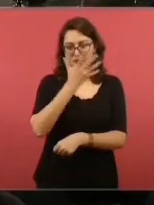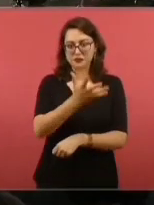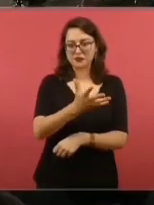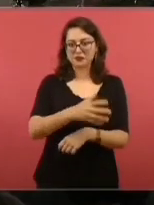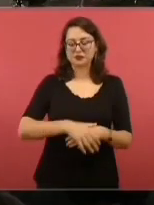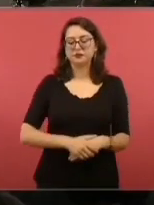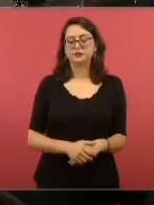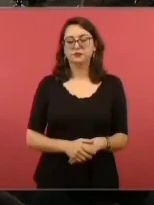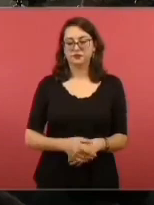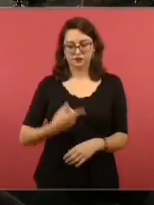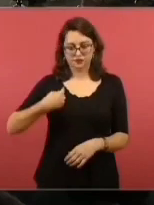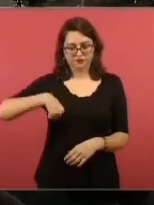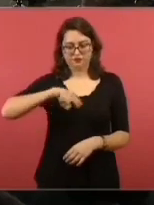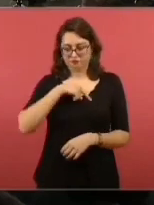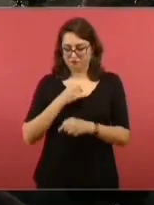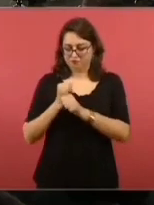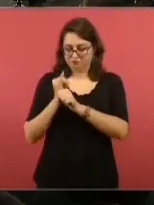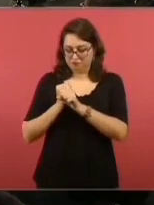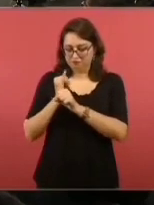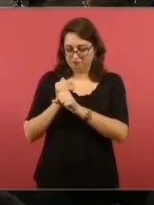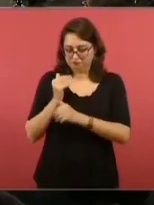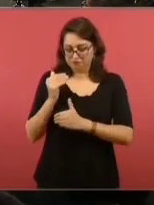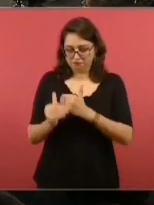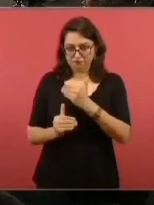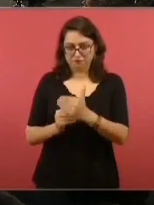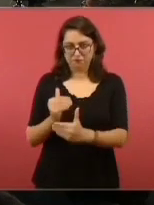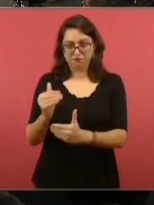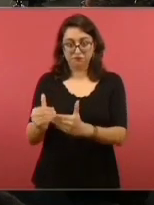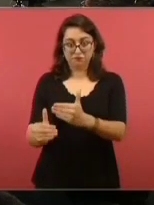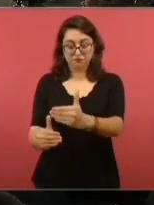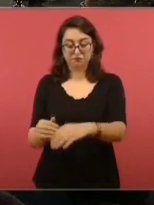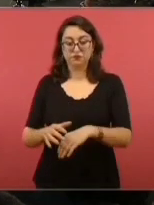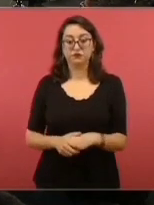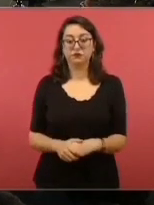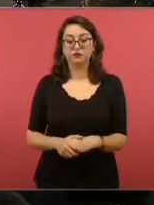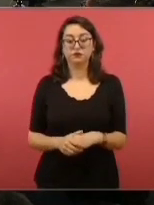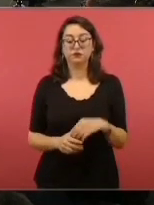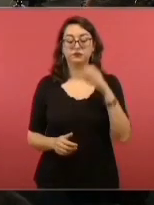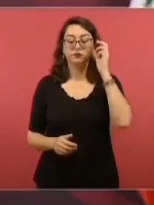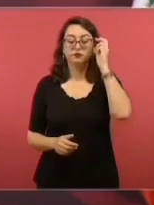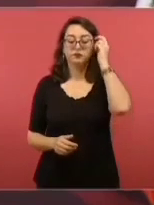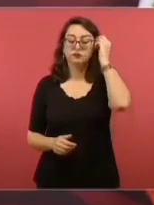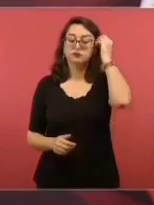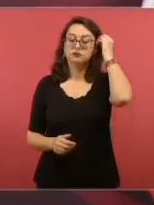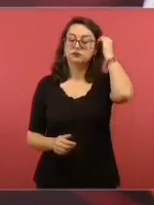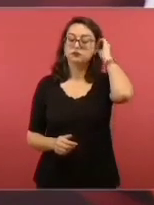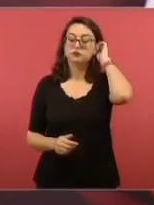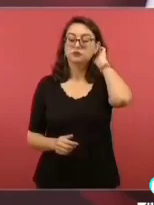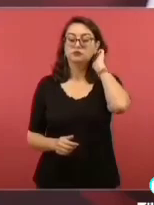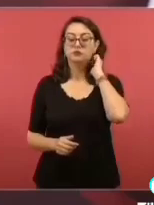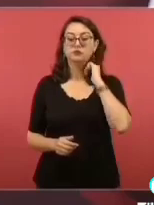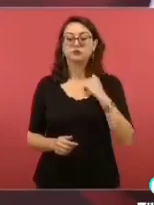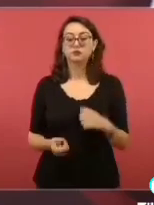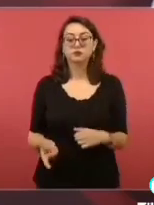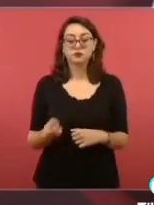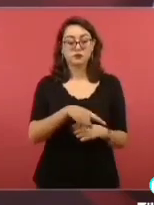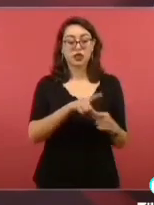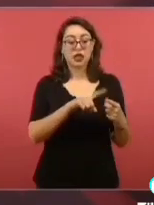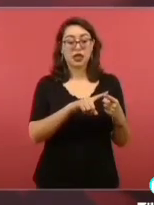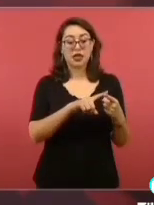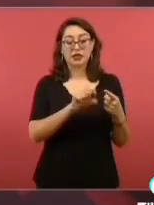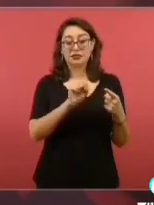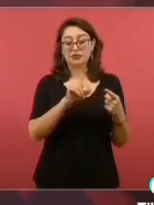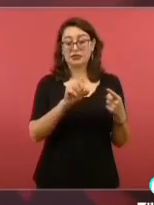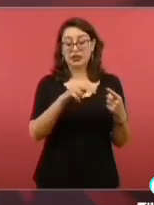actuando. Y no es cierto que Marina y Defensa